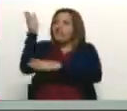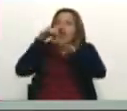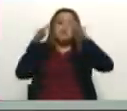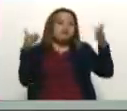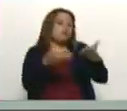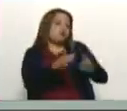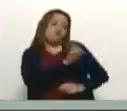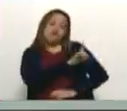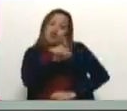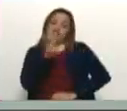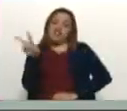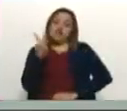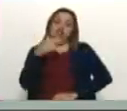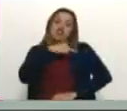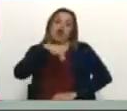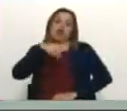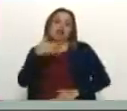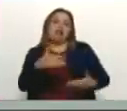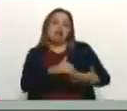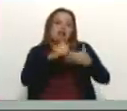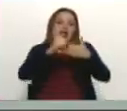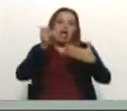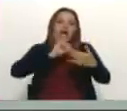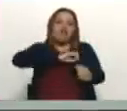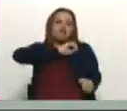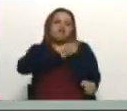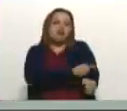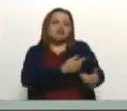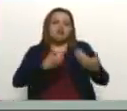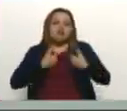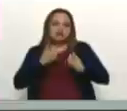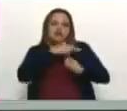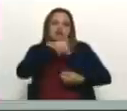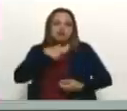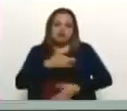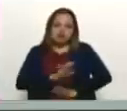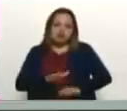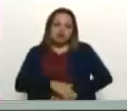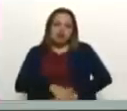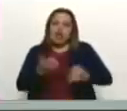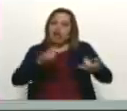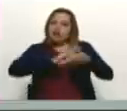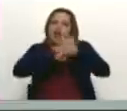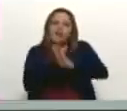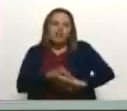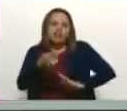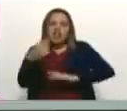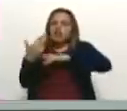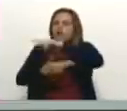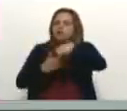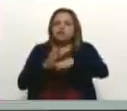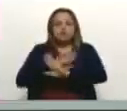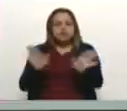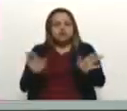no, en Venezuela tenemos el liderazgo, tenemos el poder. Vamos a acabar con esa revolución.